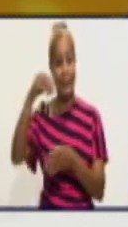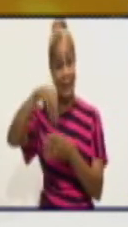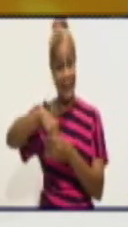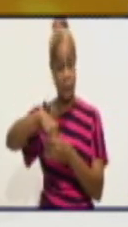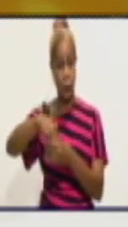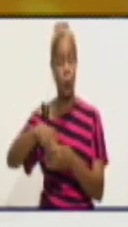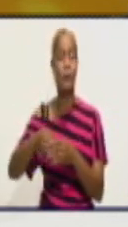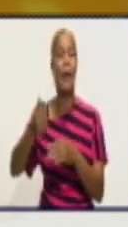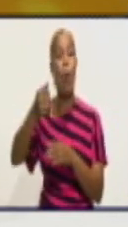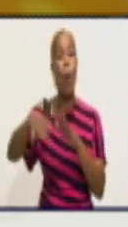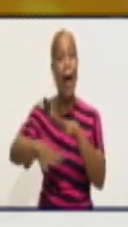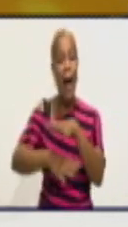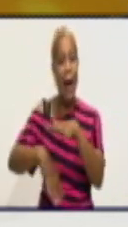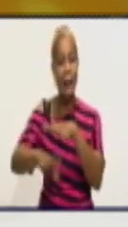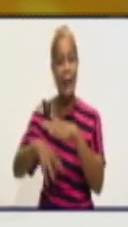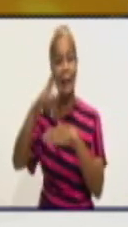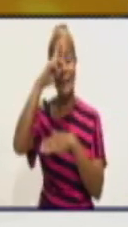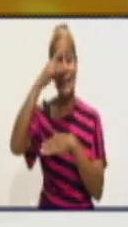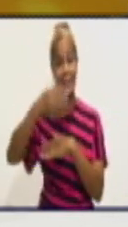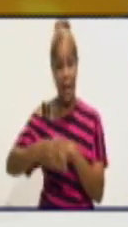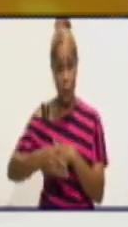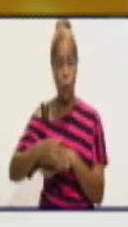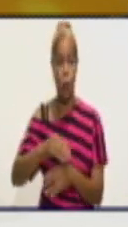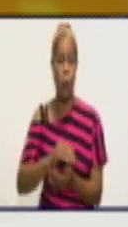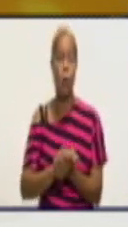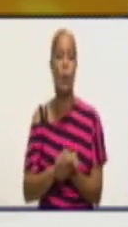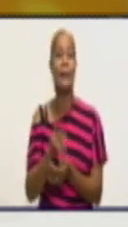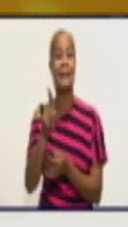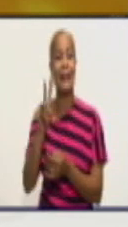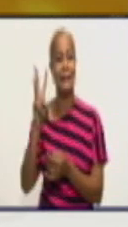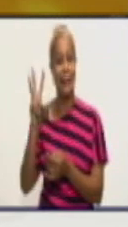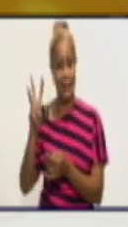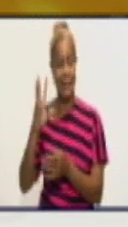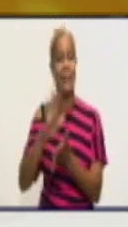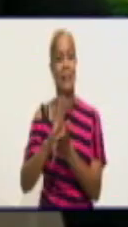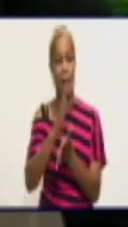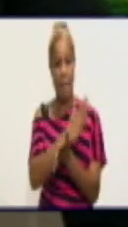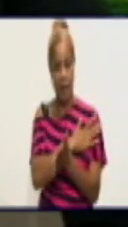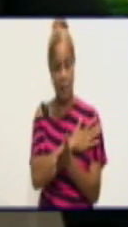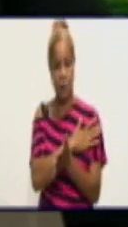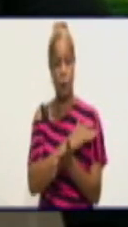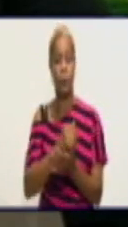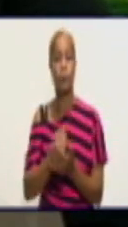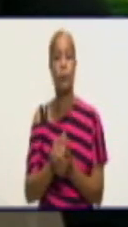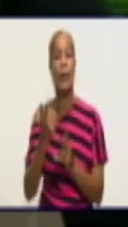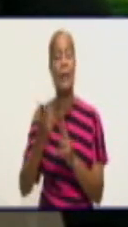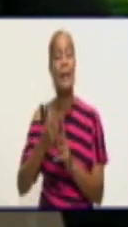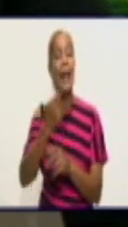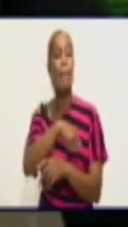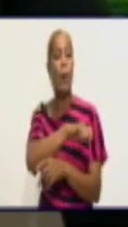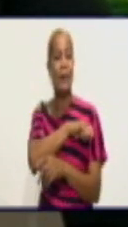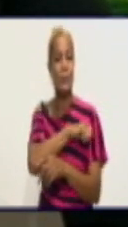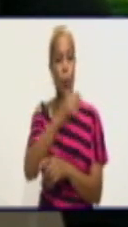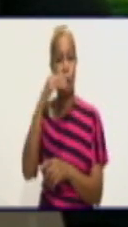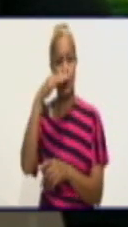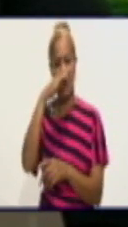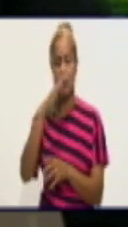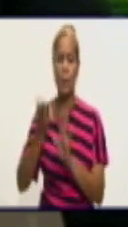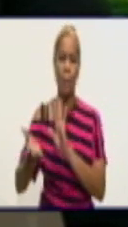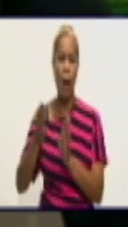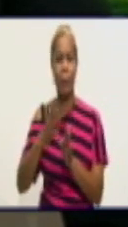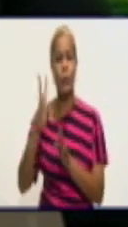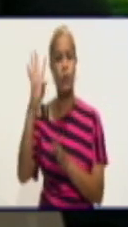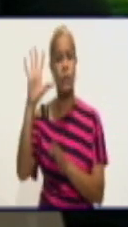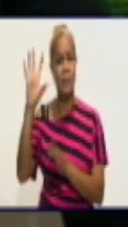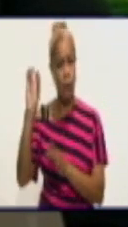de Marzo, que es el área de salud más pequeña que tiene Bayán. Y la población de Giza está por los 50.000